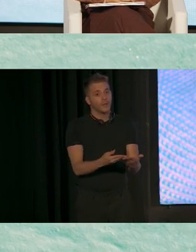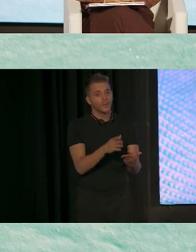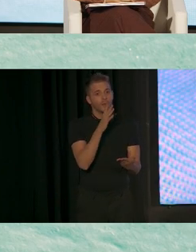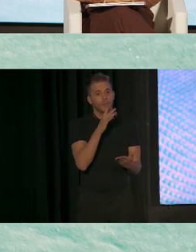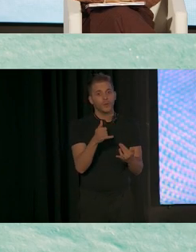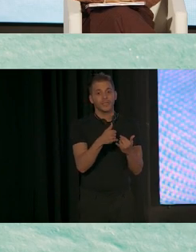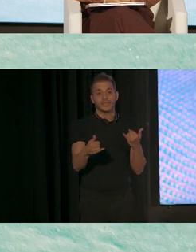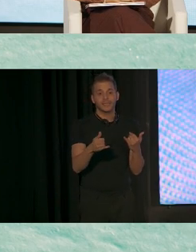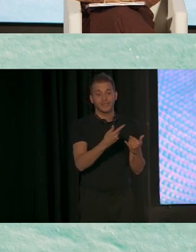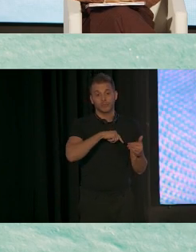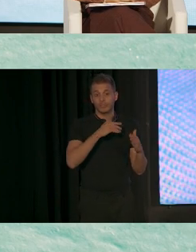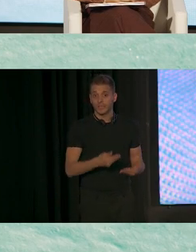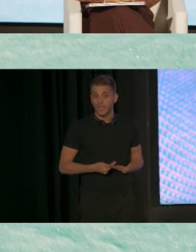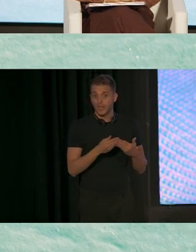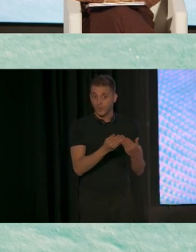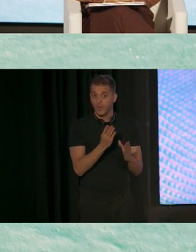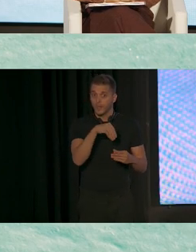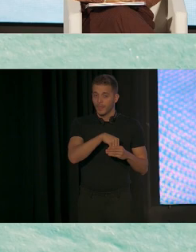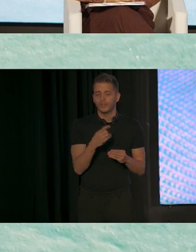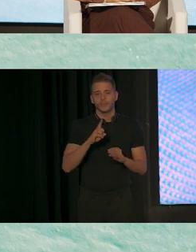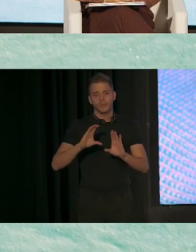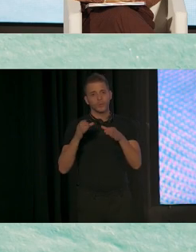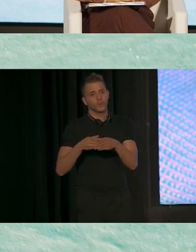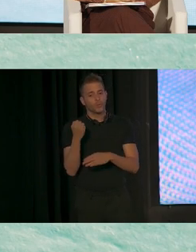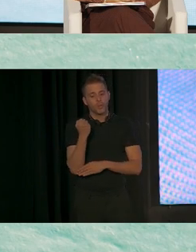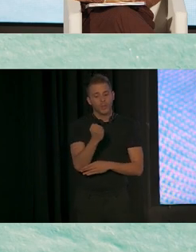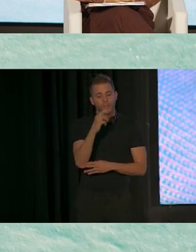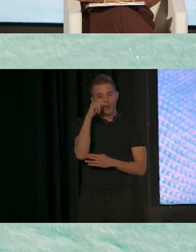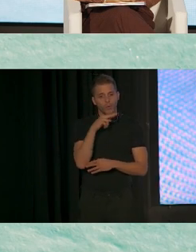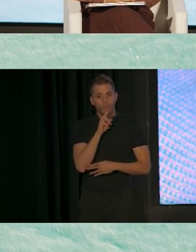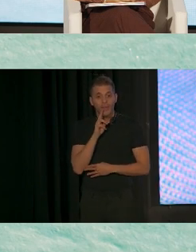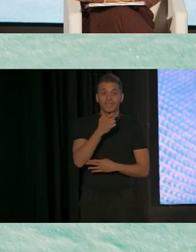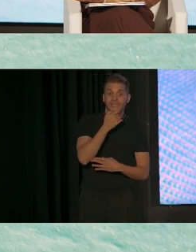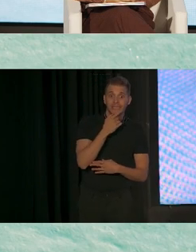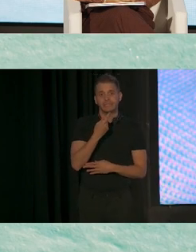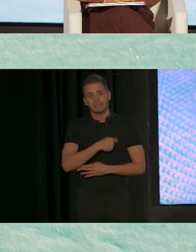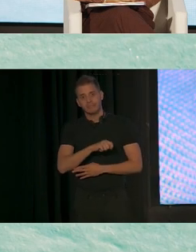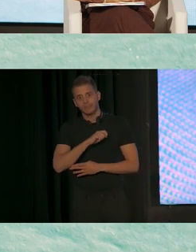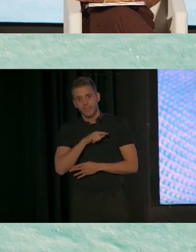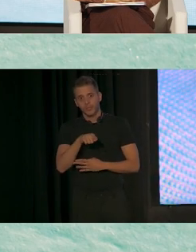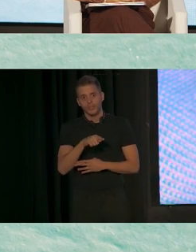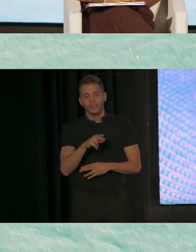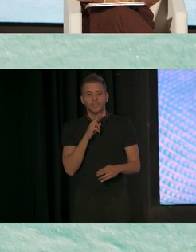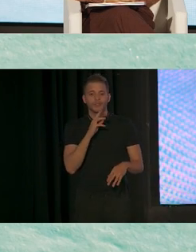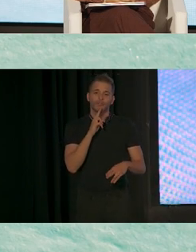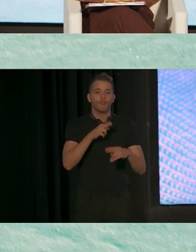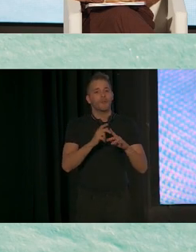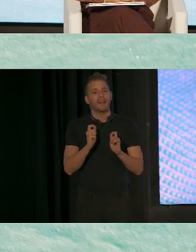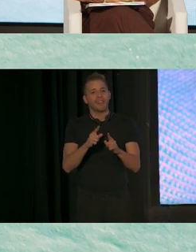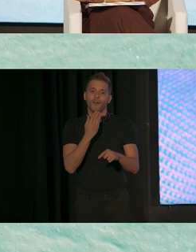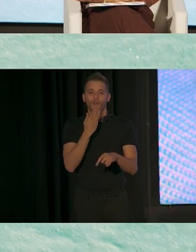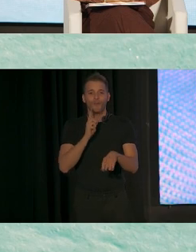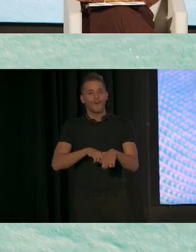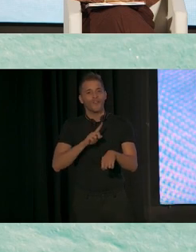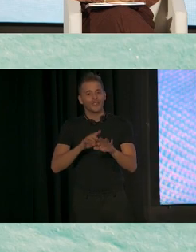nuestra línea de ayuda. También tenemos grupo de apoyo para padres en inglés y español, conocida como la hora de café. Los padres